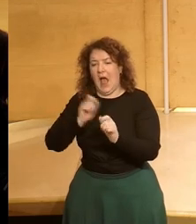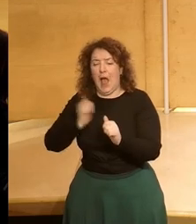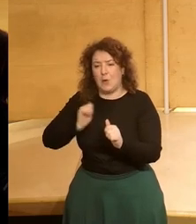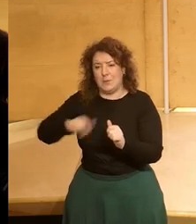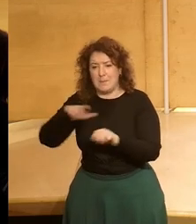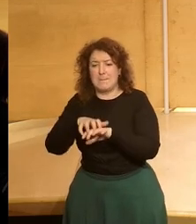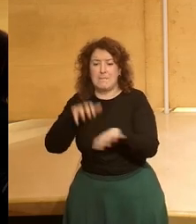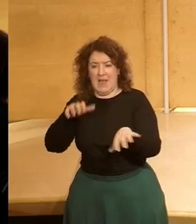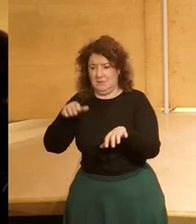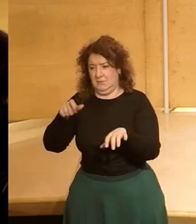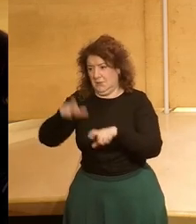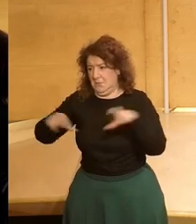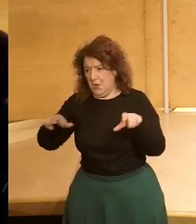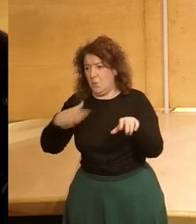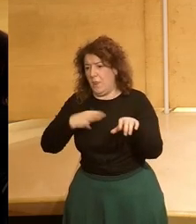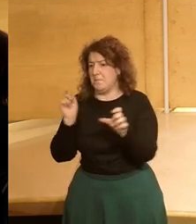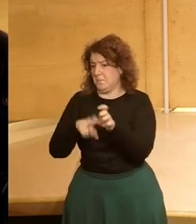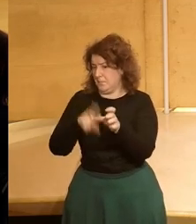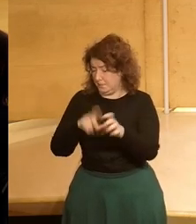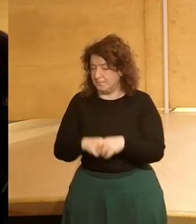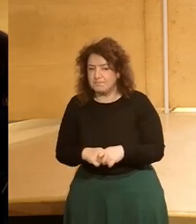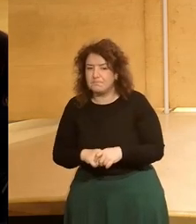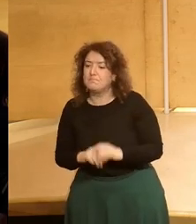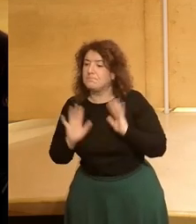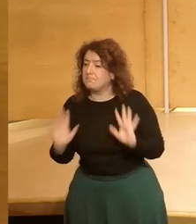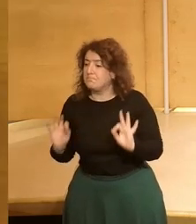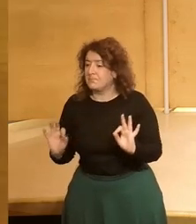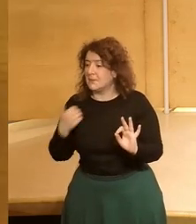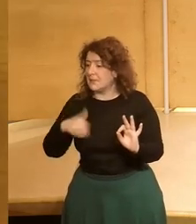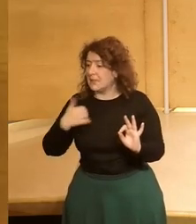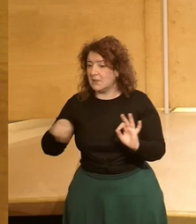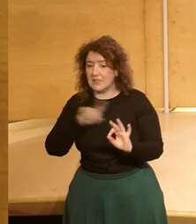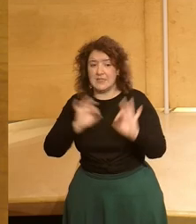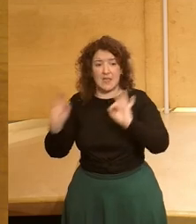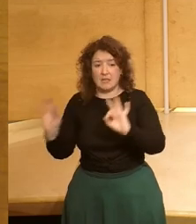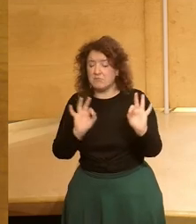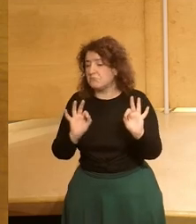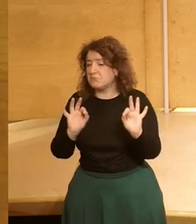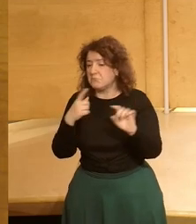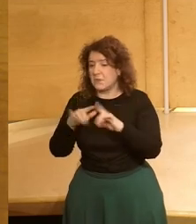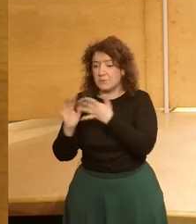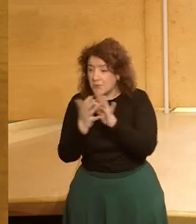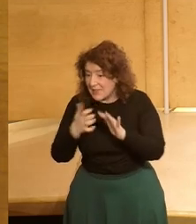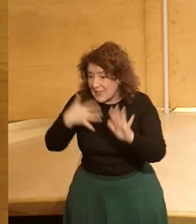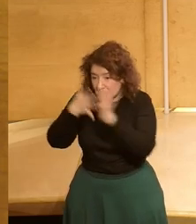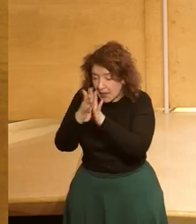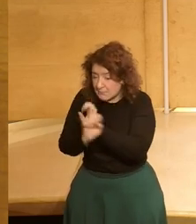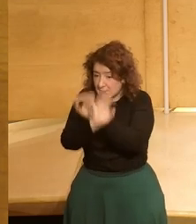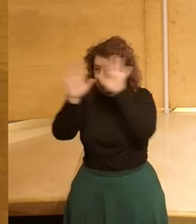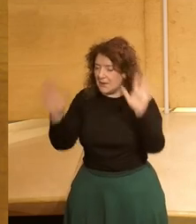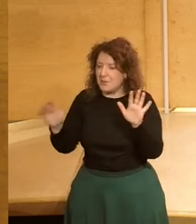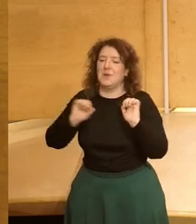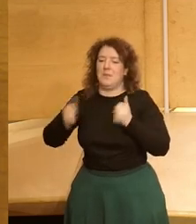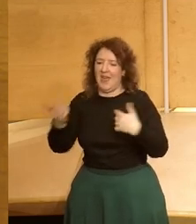mayor número de preguntas posibles. Y habiendo sentado un poco las reglas del juego o del encuentro, vamos a comenzar propiamente